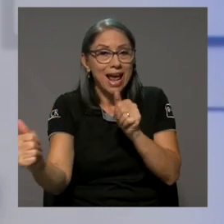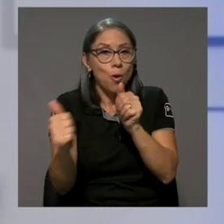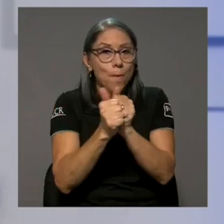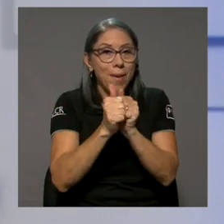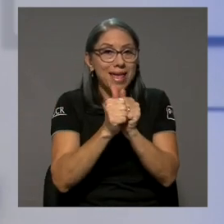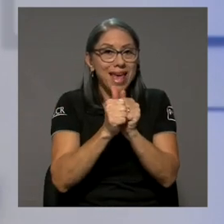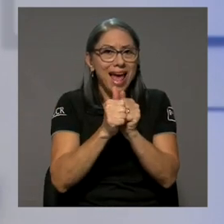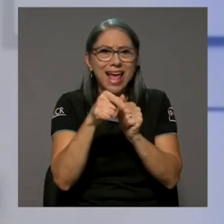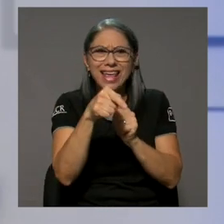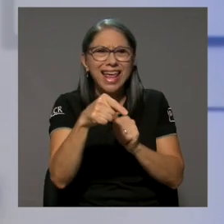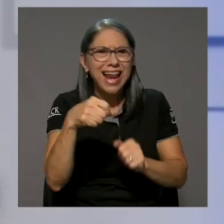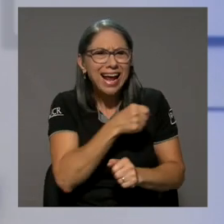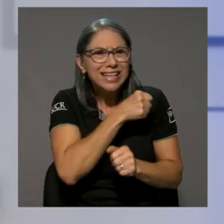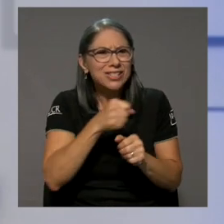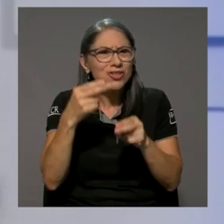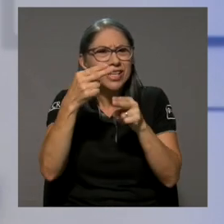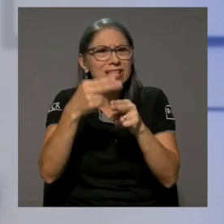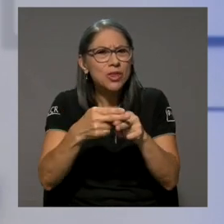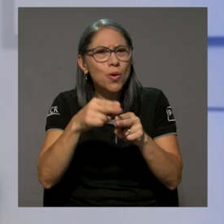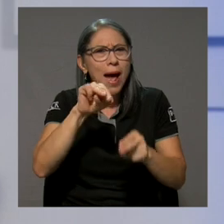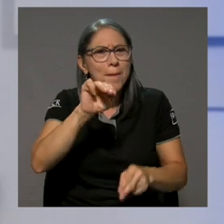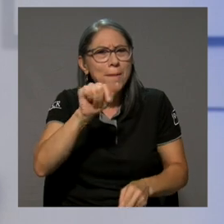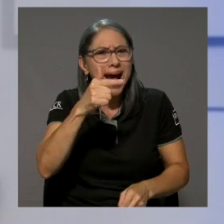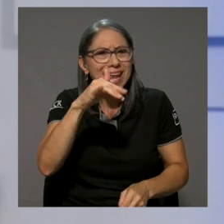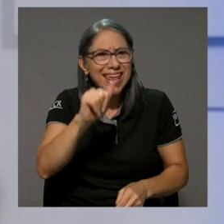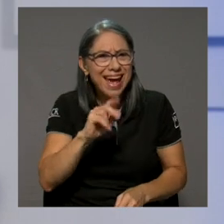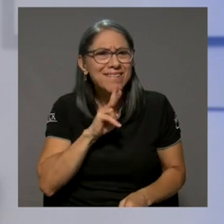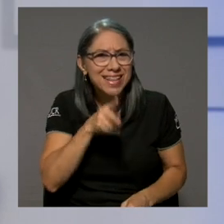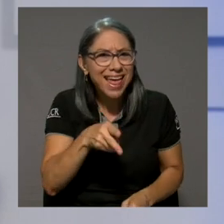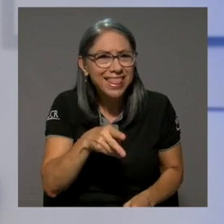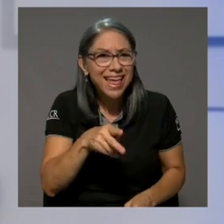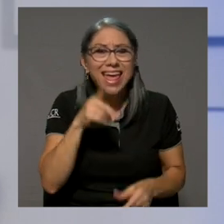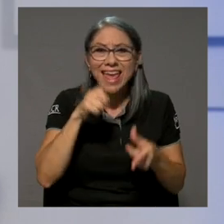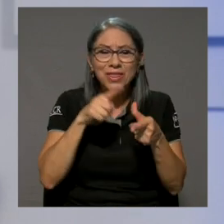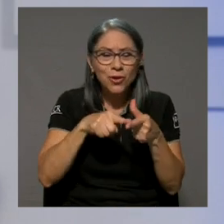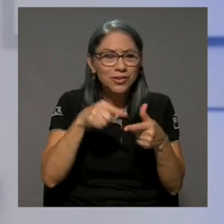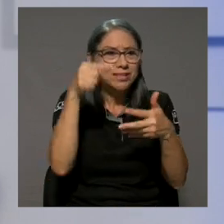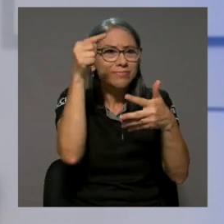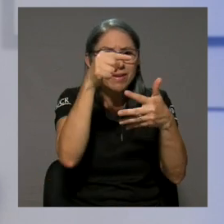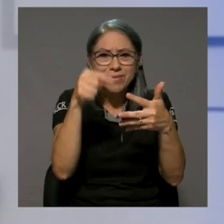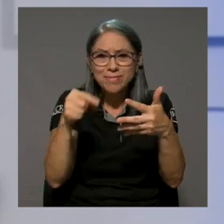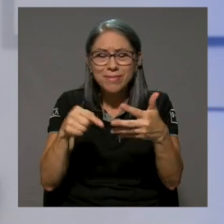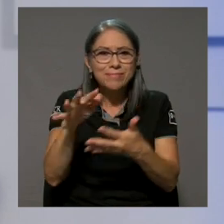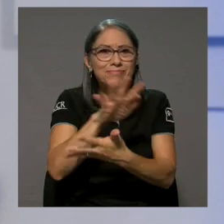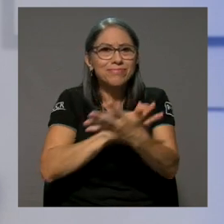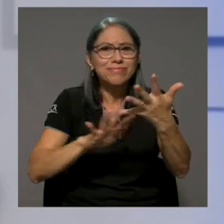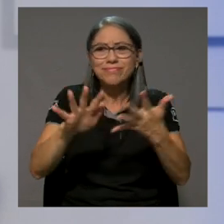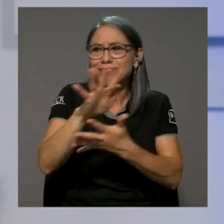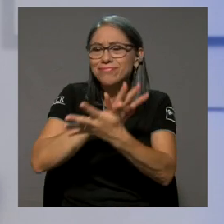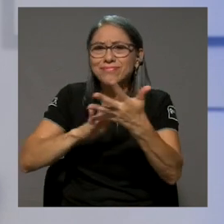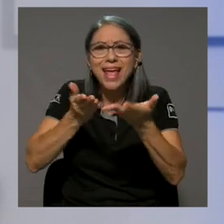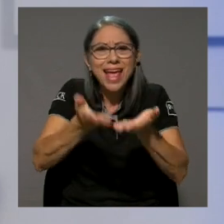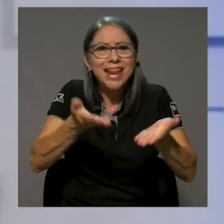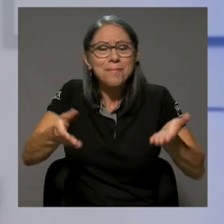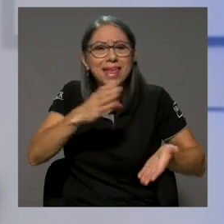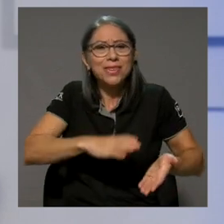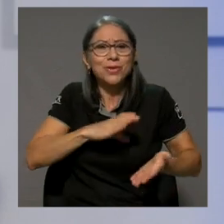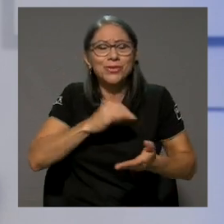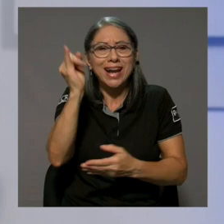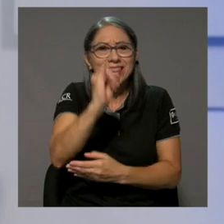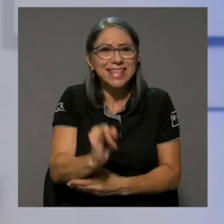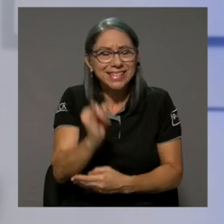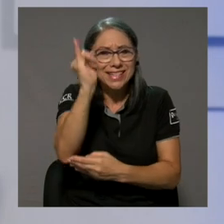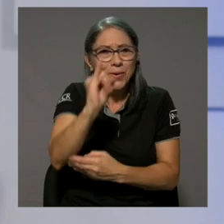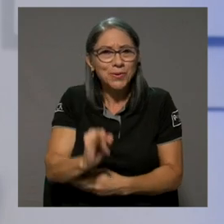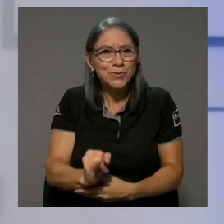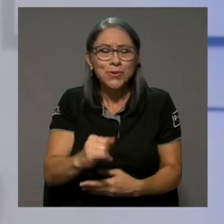Magia, si no me equivoco, ¿verdad? Entonces, como esa mezcla constante de elementos artísticos